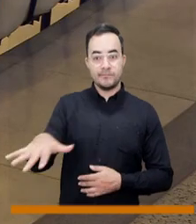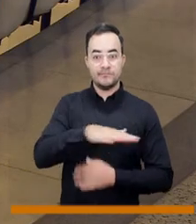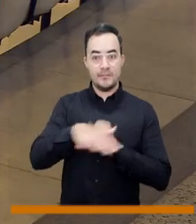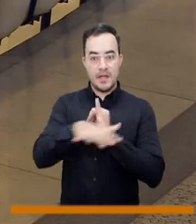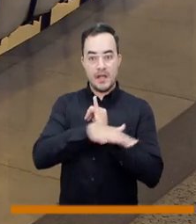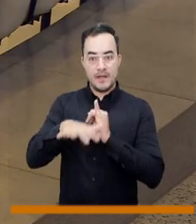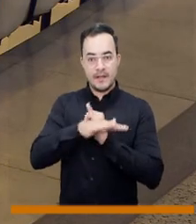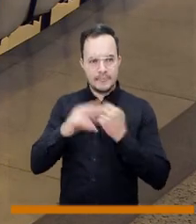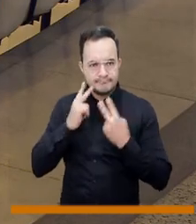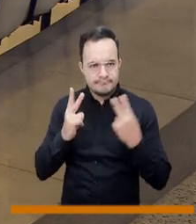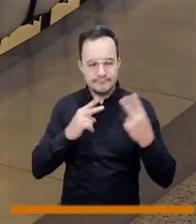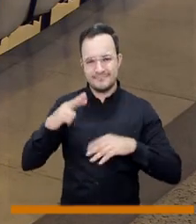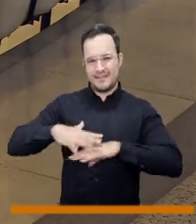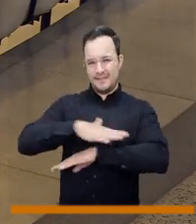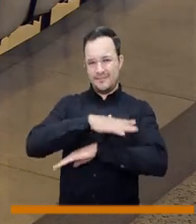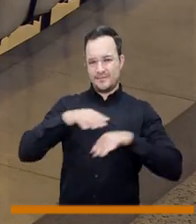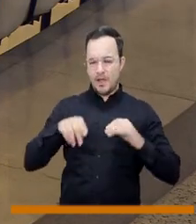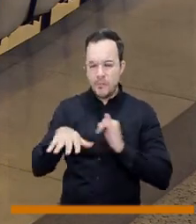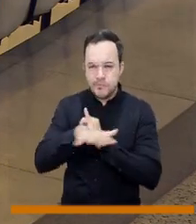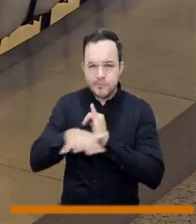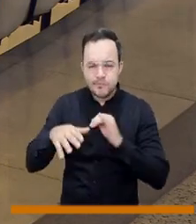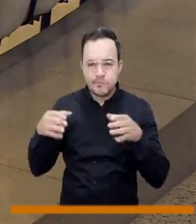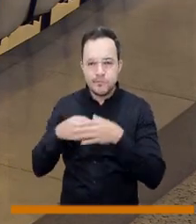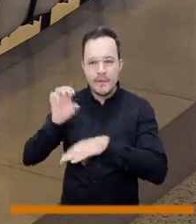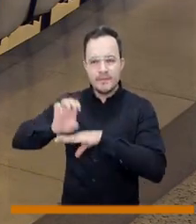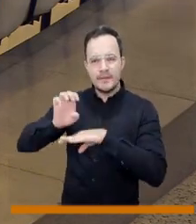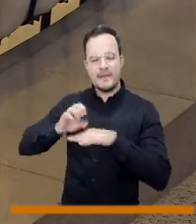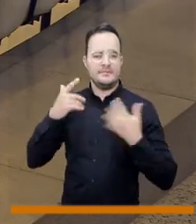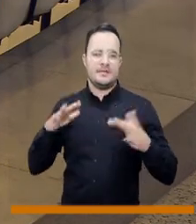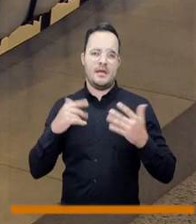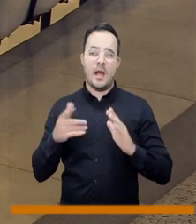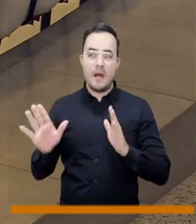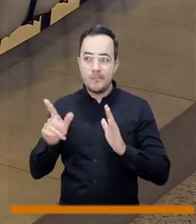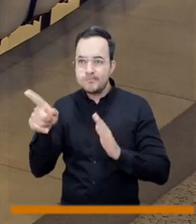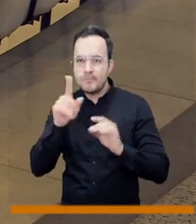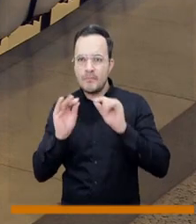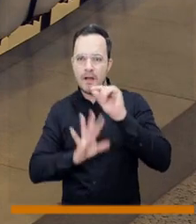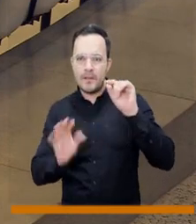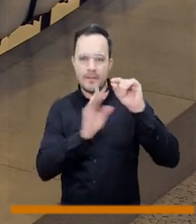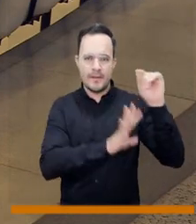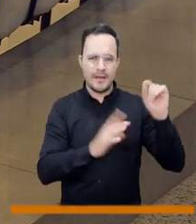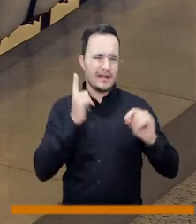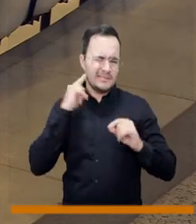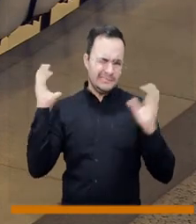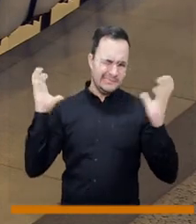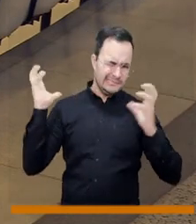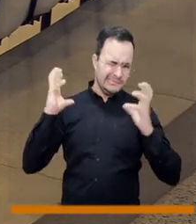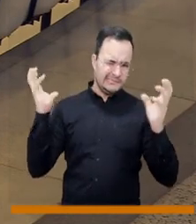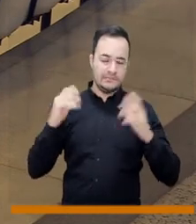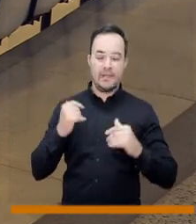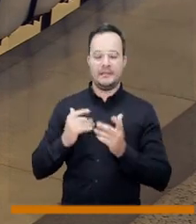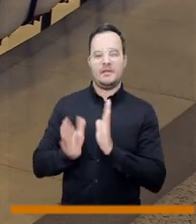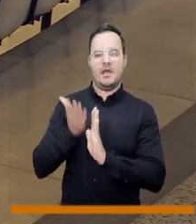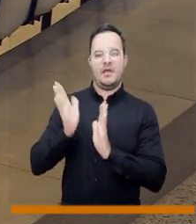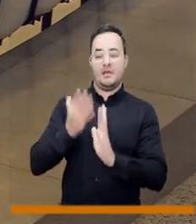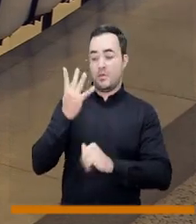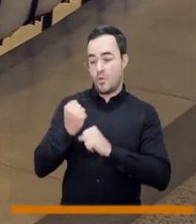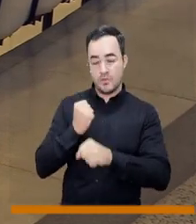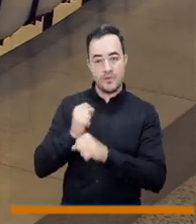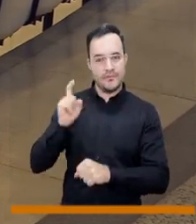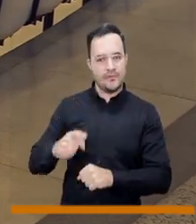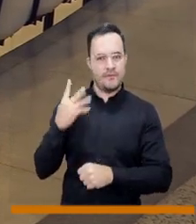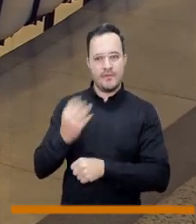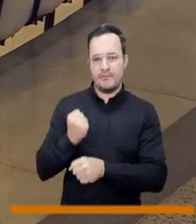El área metropolitana del Valle de Aburrá ha elaborado y actualizado los mapas de ruido ambiental cada cuatro años según la